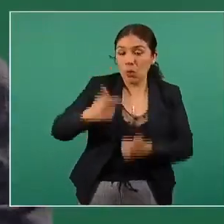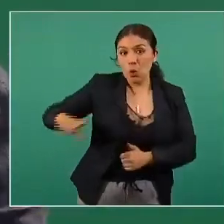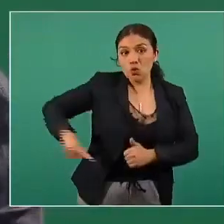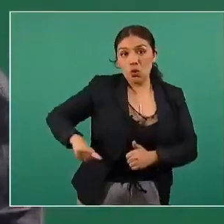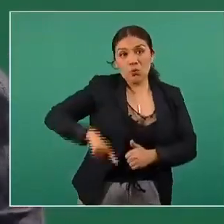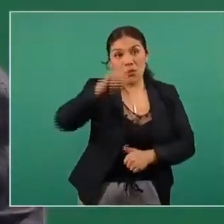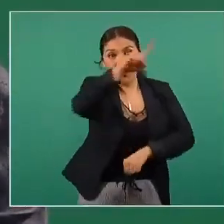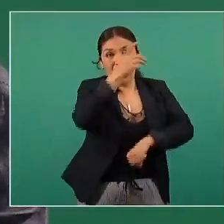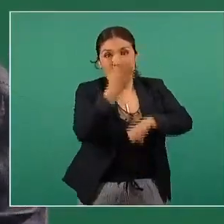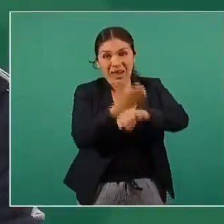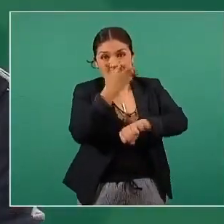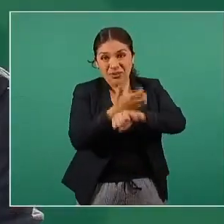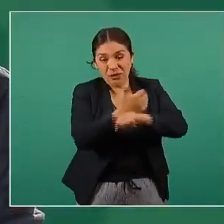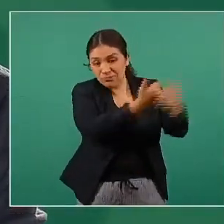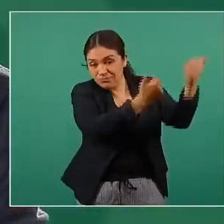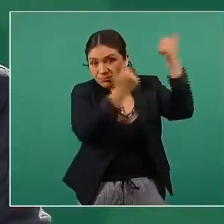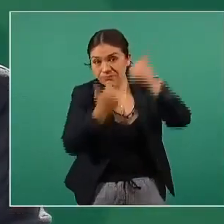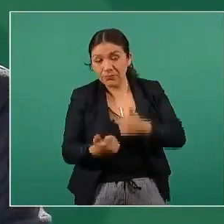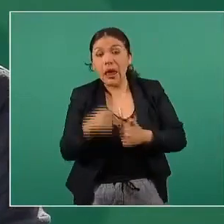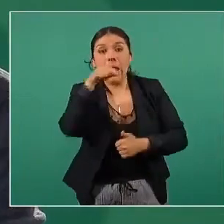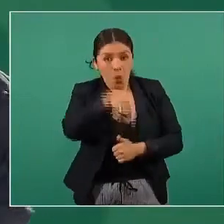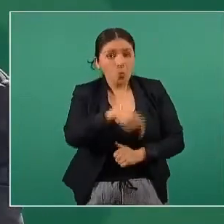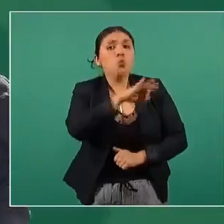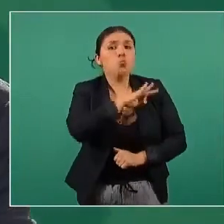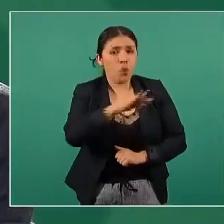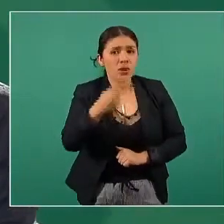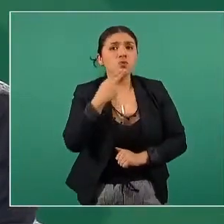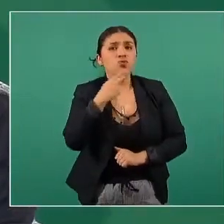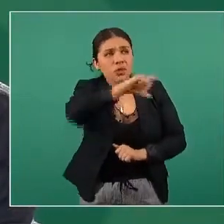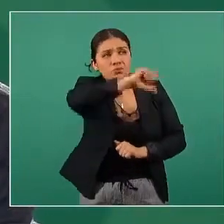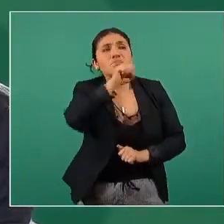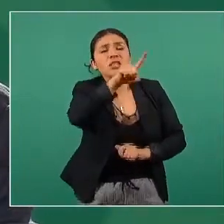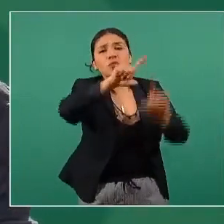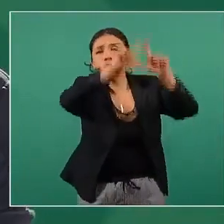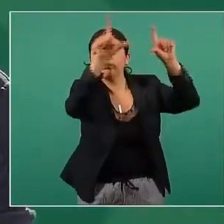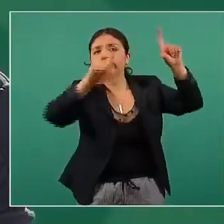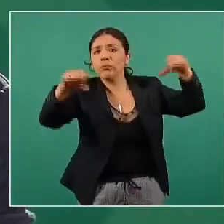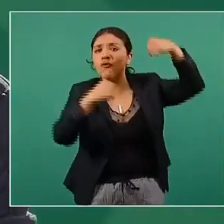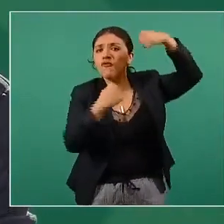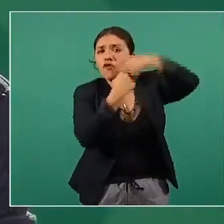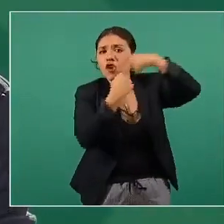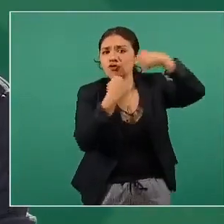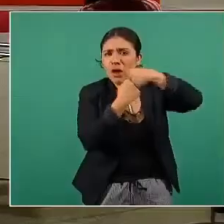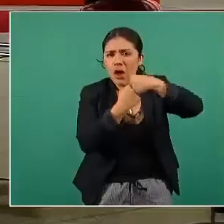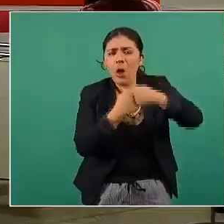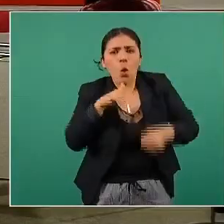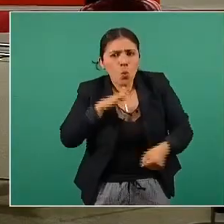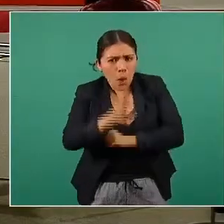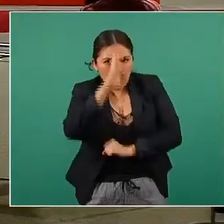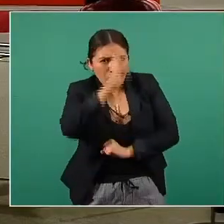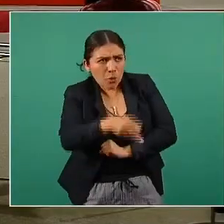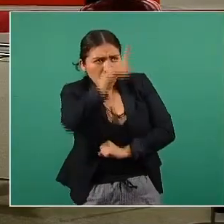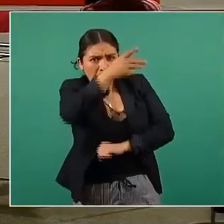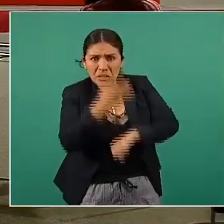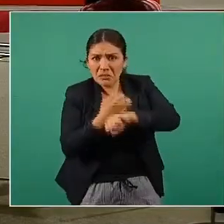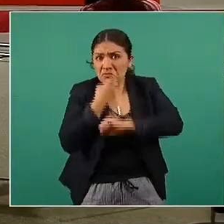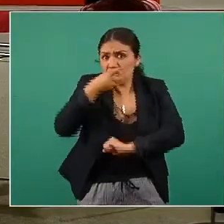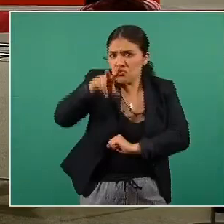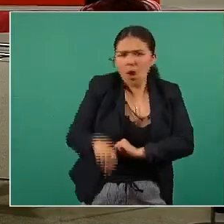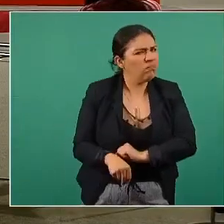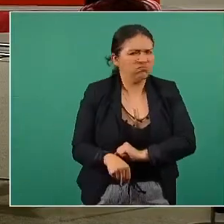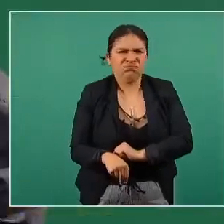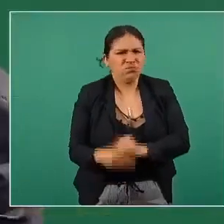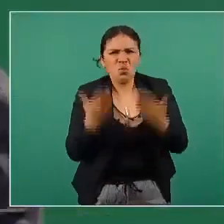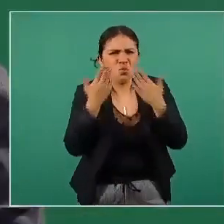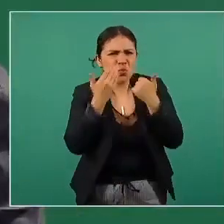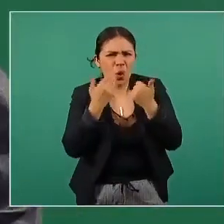gobierno de Estados Unidos se pueden utilizar en la franja fronteriza. No hay ninguna restricción por parte de Estados Unidos ellos no nos